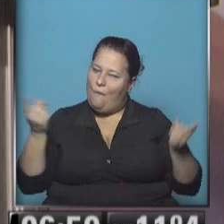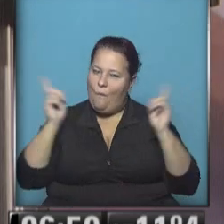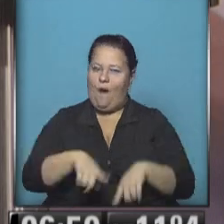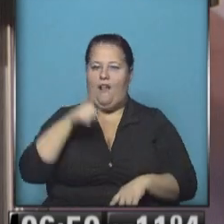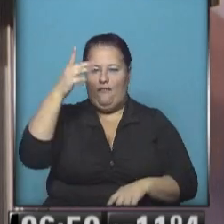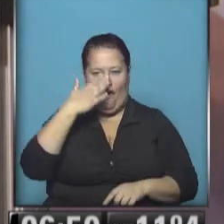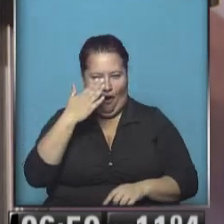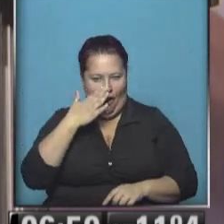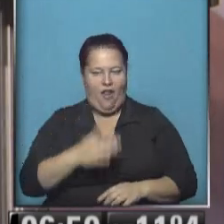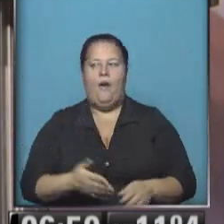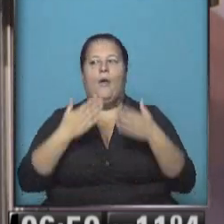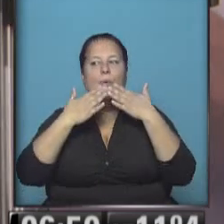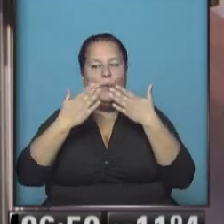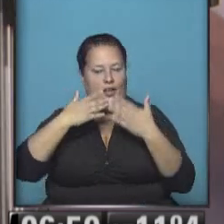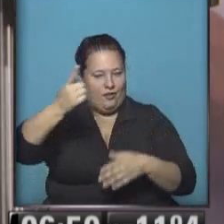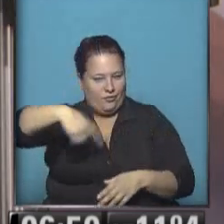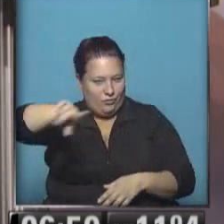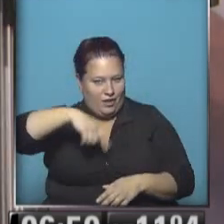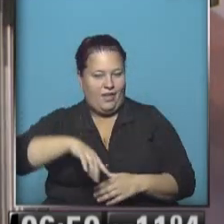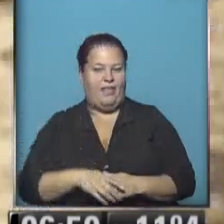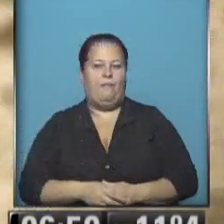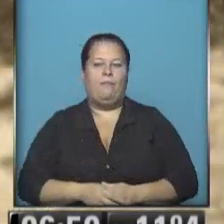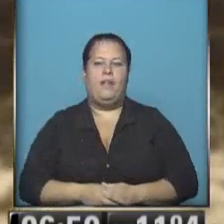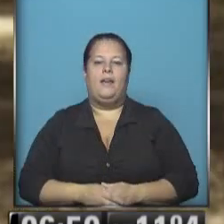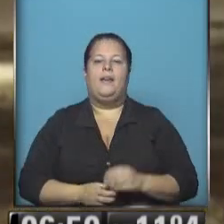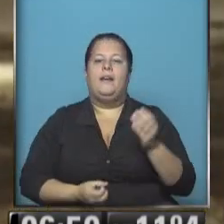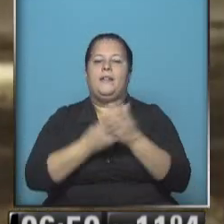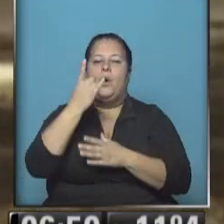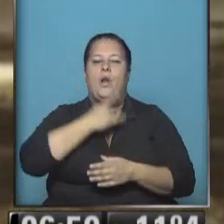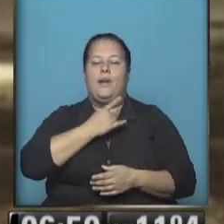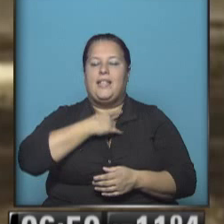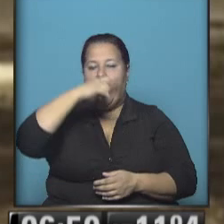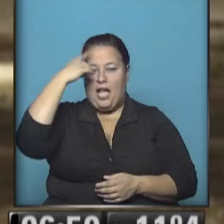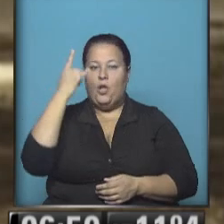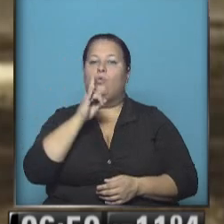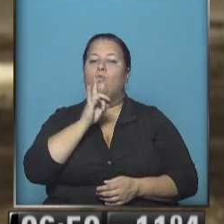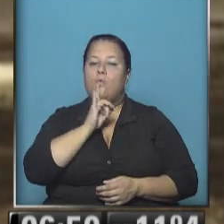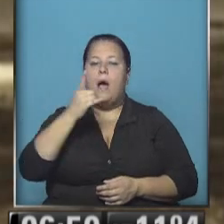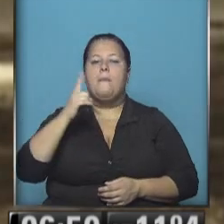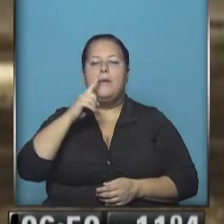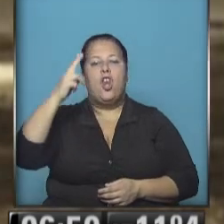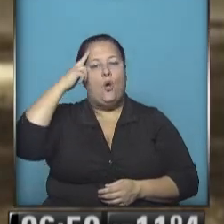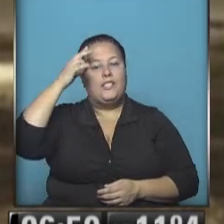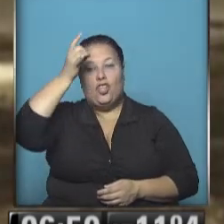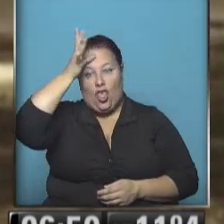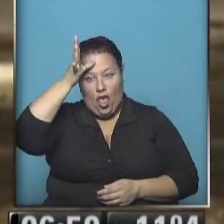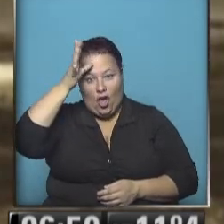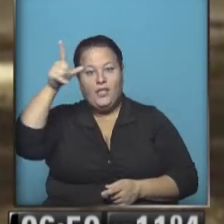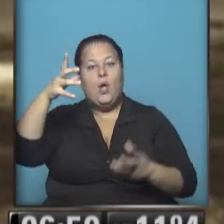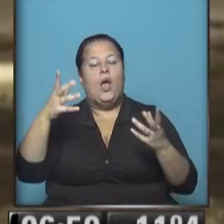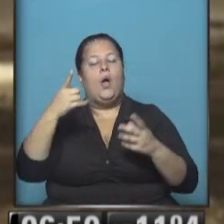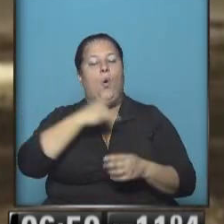cordobeses! Besos para ustedes. Se creó la Universidad Nacional de Tucumán un día como hoy, de 1912, así que a la